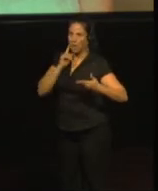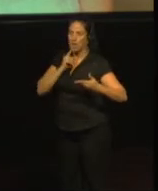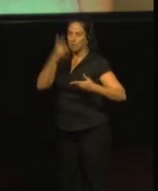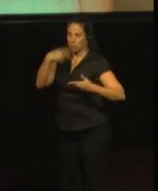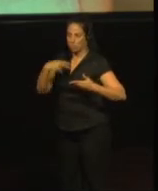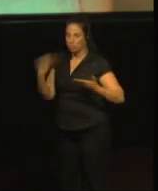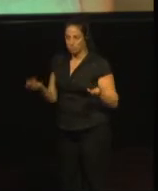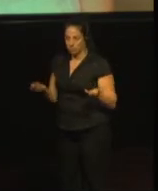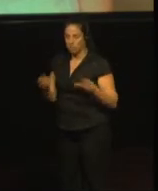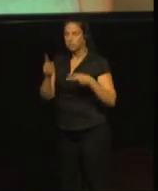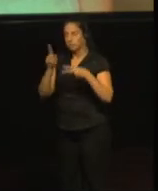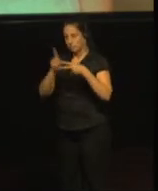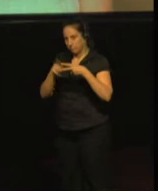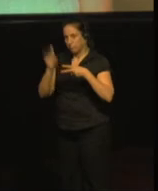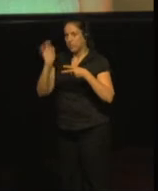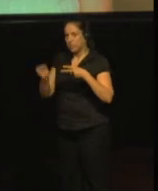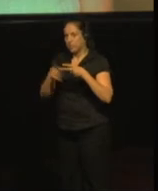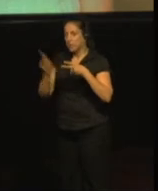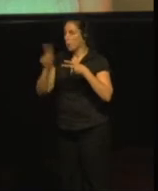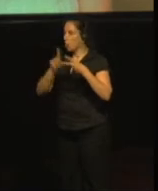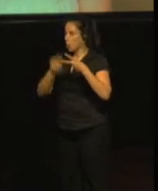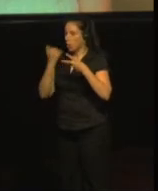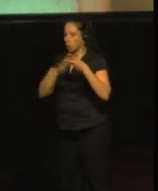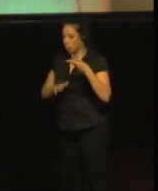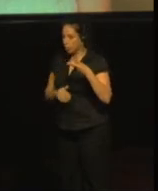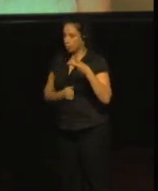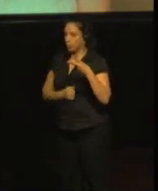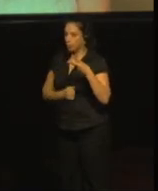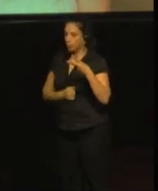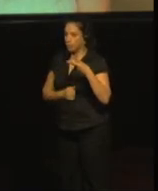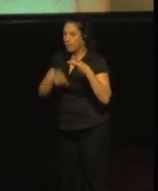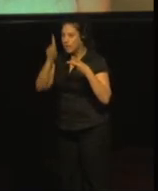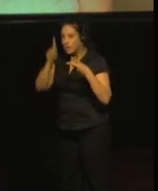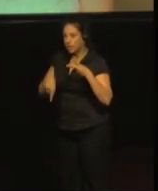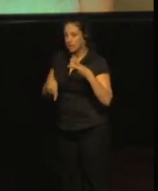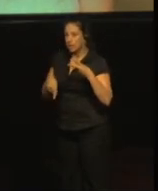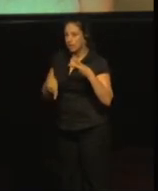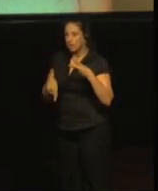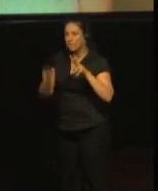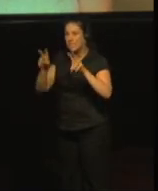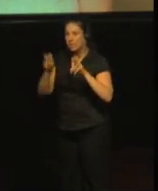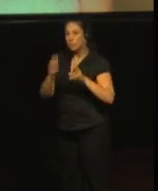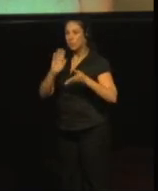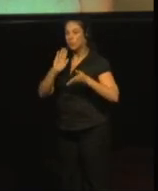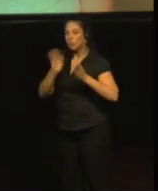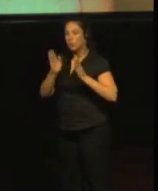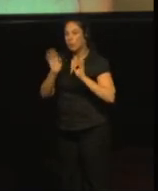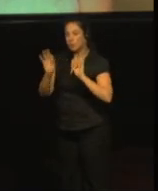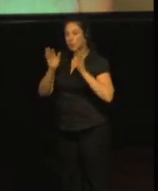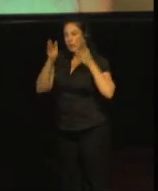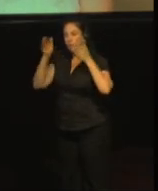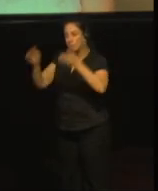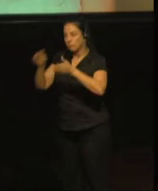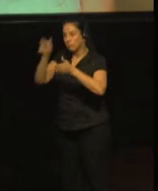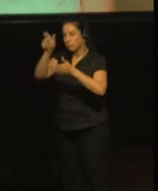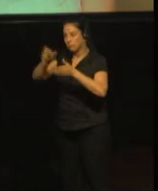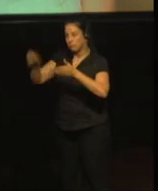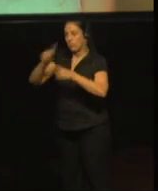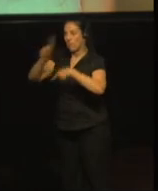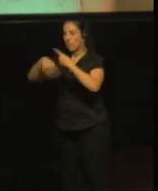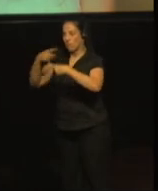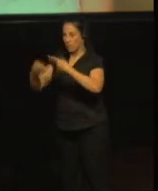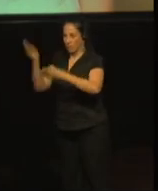vez más. Sí, no, no sé. Y también formación para los miembros de la familia